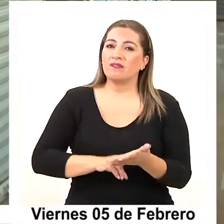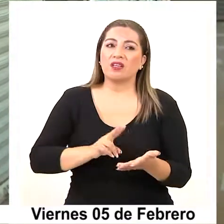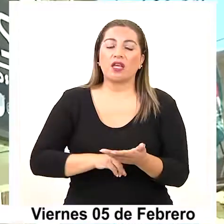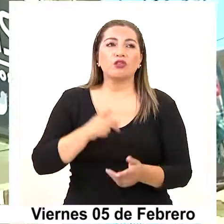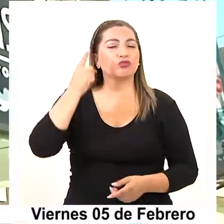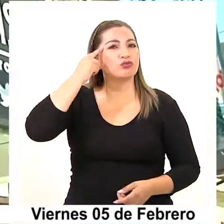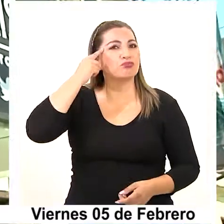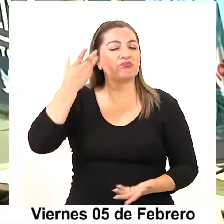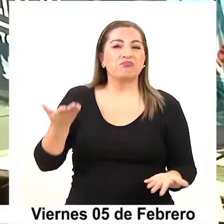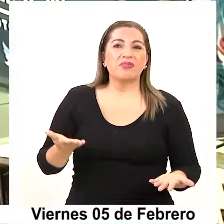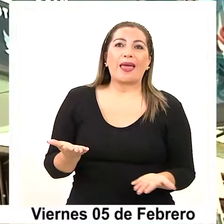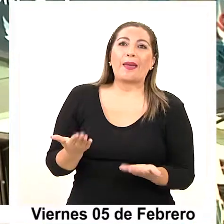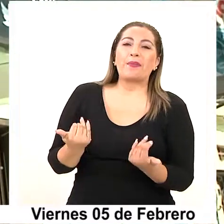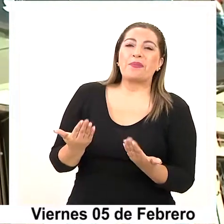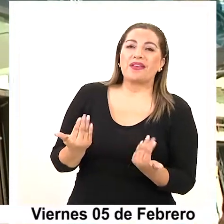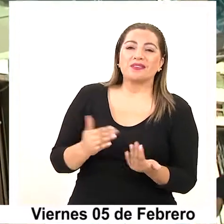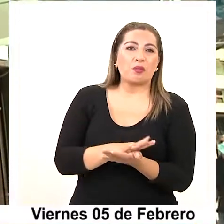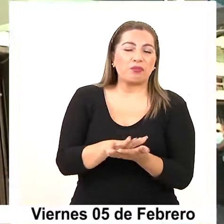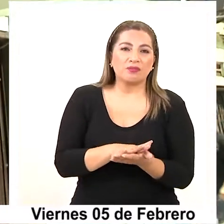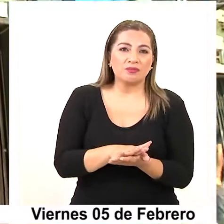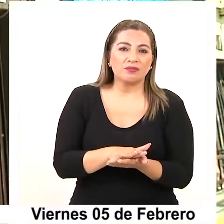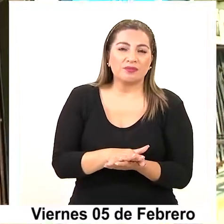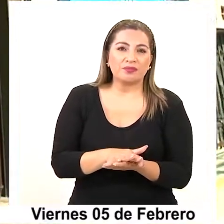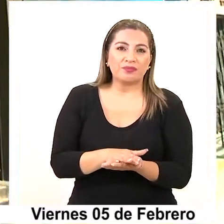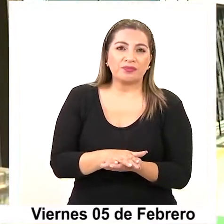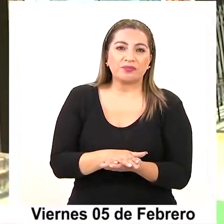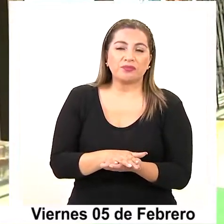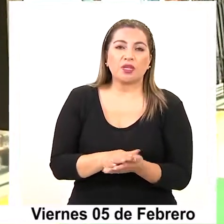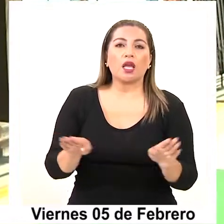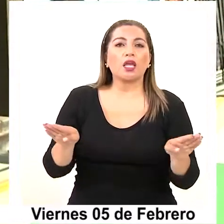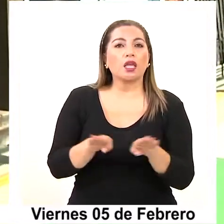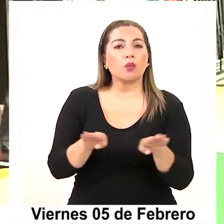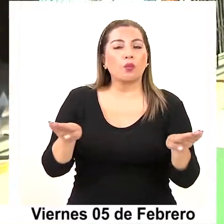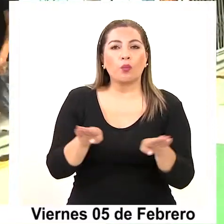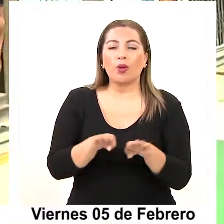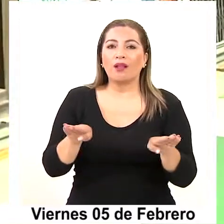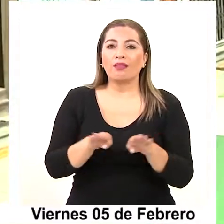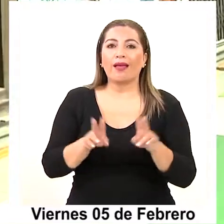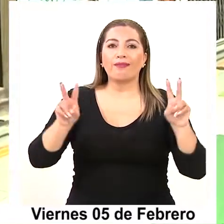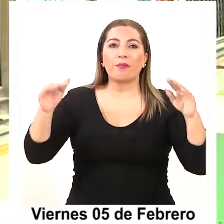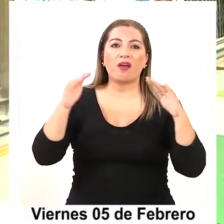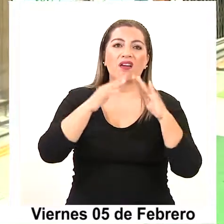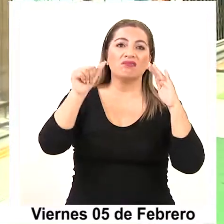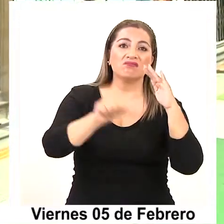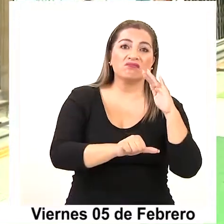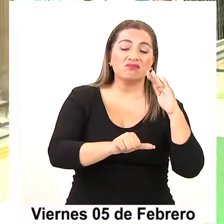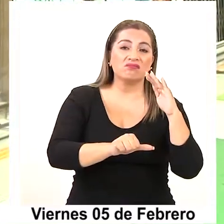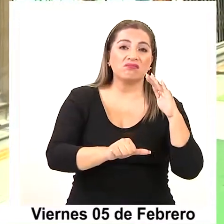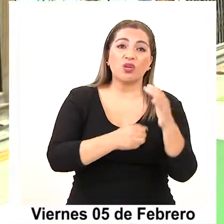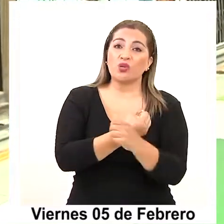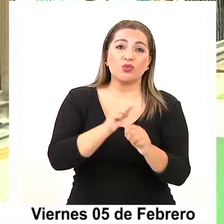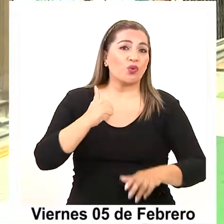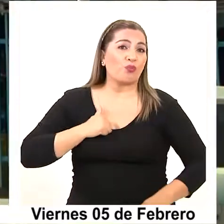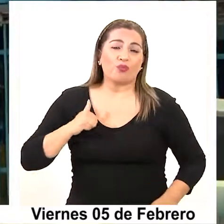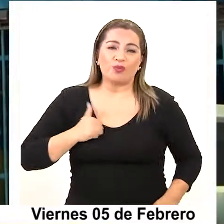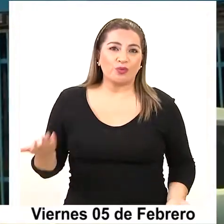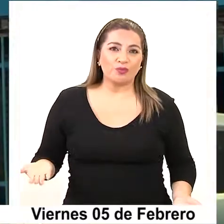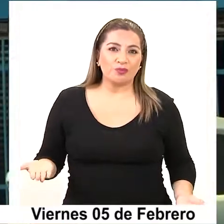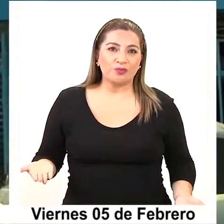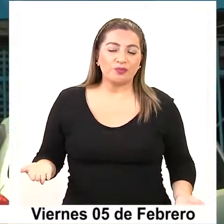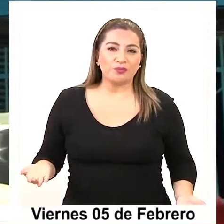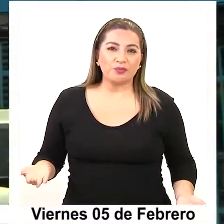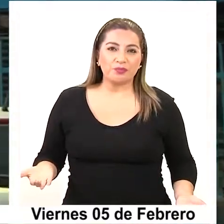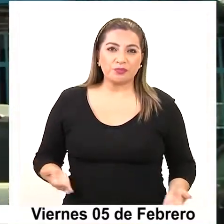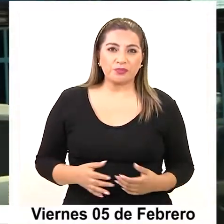esperanza del tema de que fuera en igualdad de condiciones esta cuarentena, pero tampoco se cumplió porque finalmente,